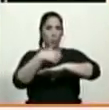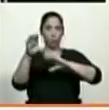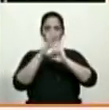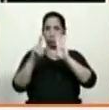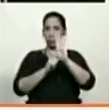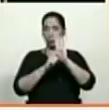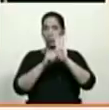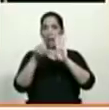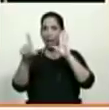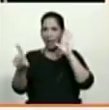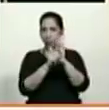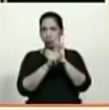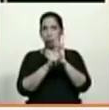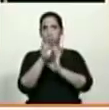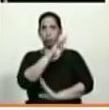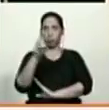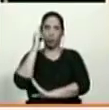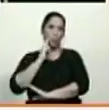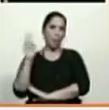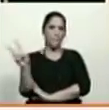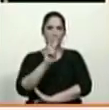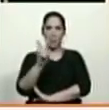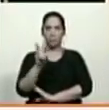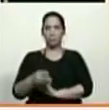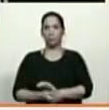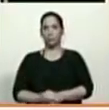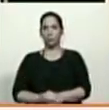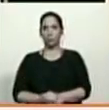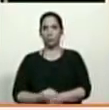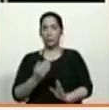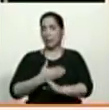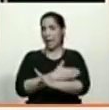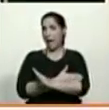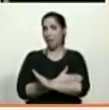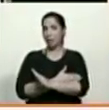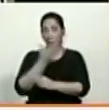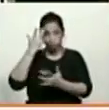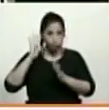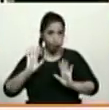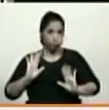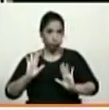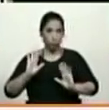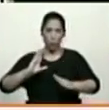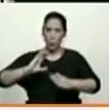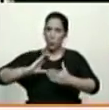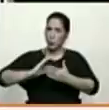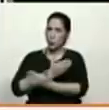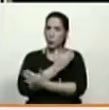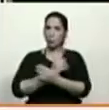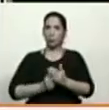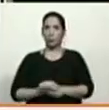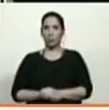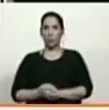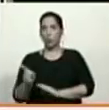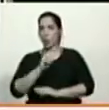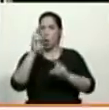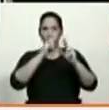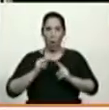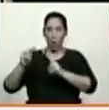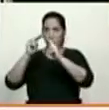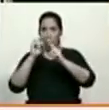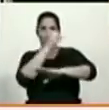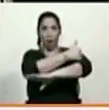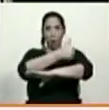legítimo de la República Bolivariana de Venezuela ante lo que se pretende forzar, desconocer las